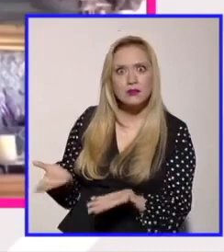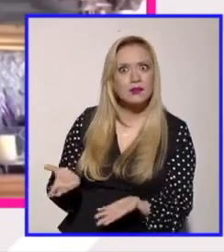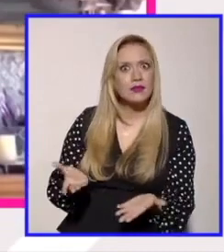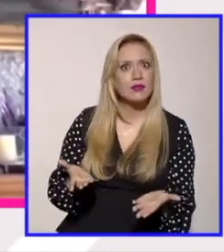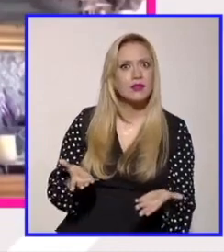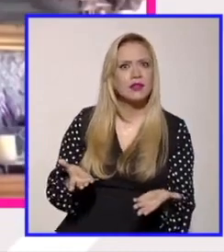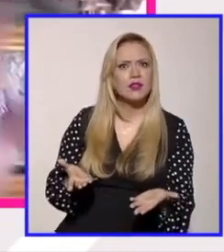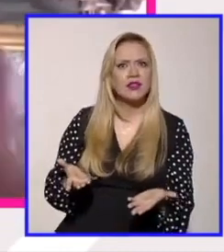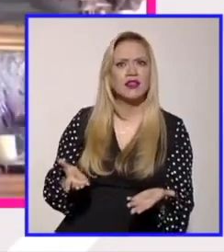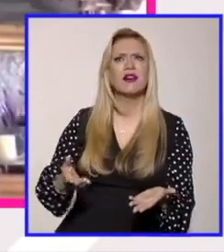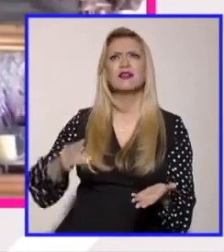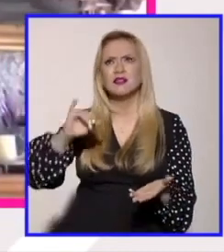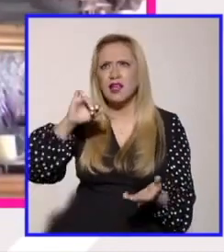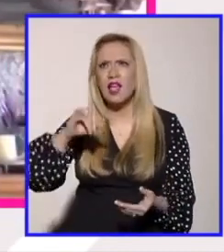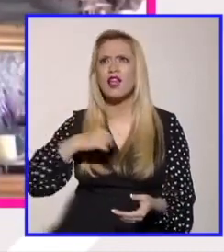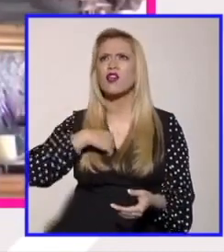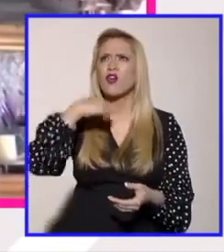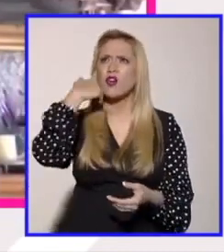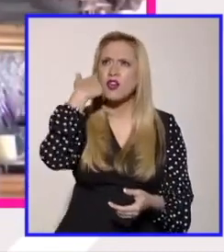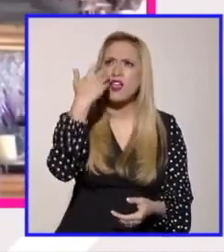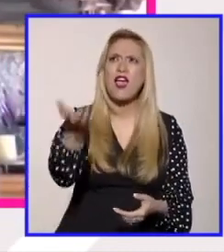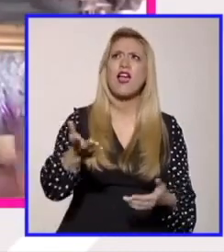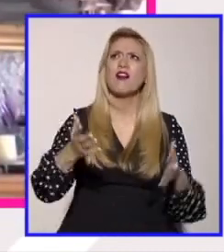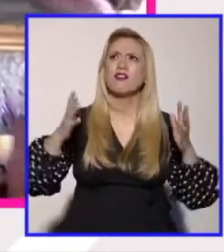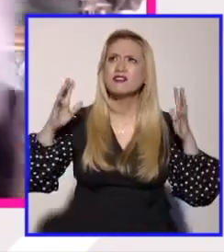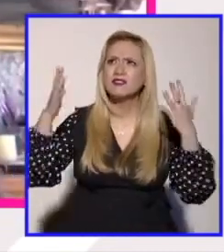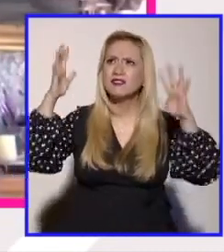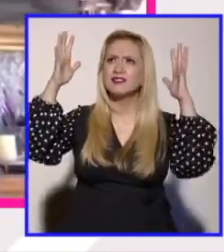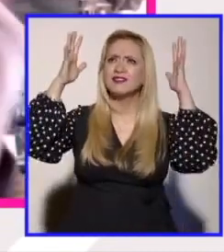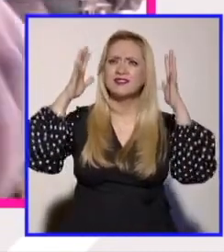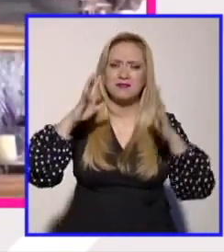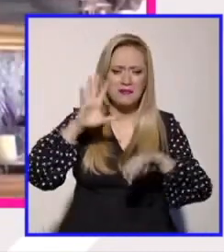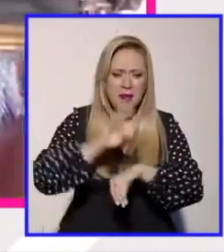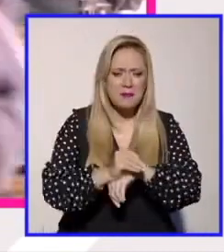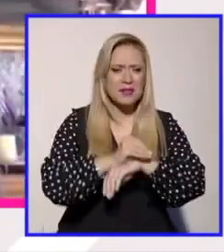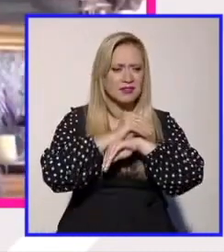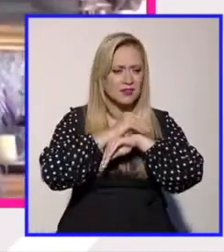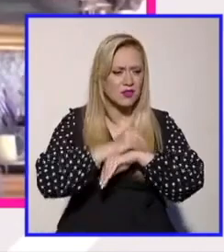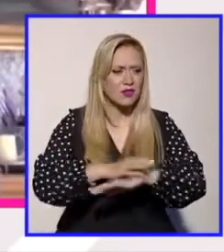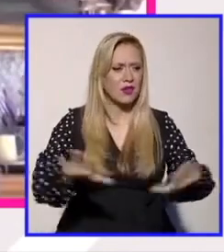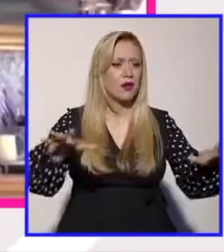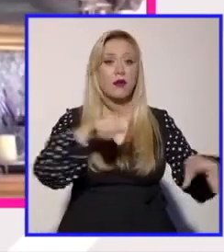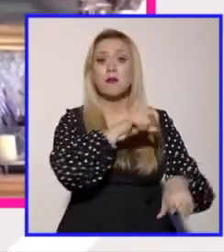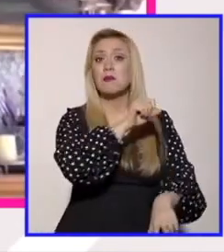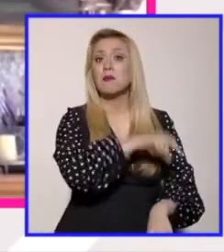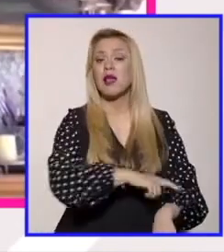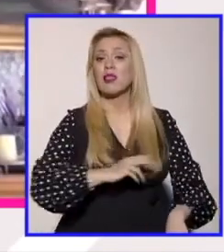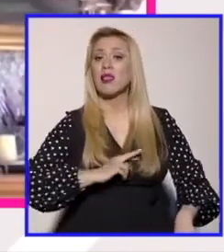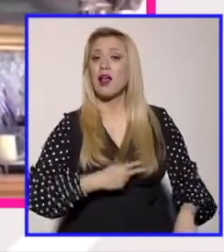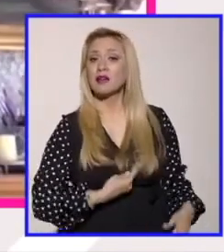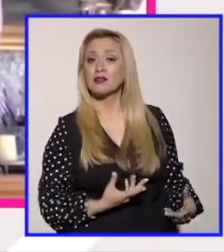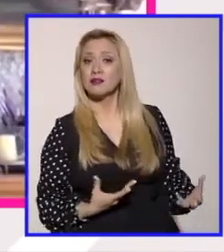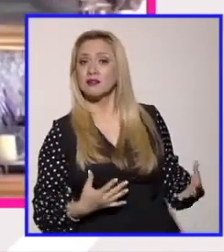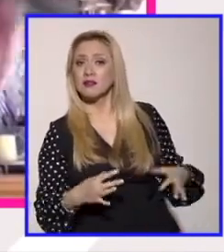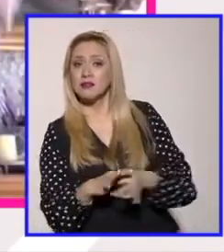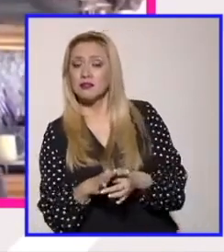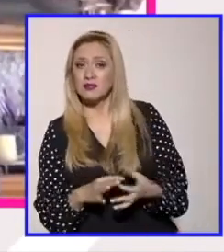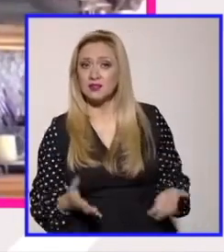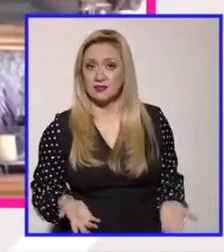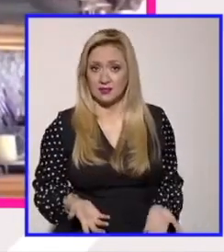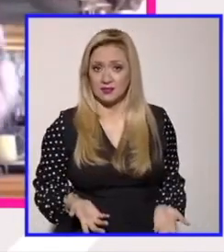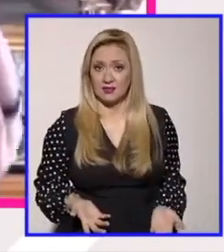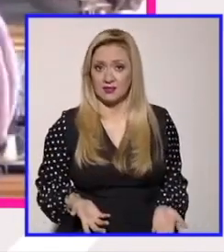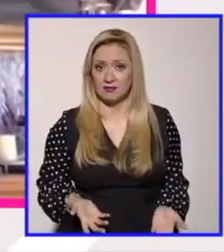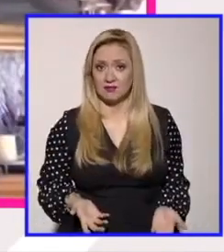como no porque son en lugar de celebrar la decisión entonces en qué momento en qué momento se tocan y a mí eso es lo que